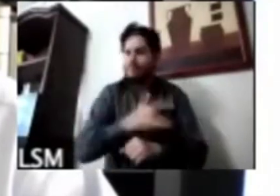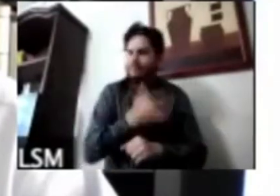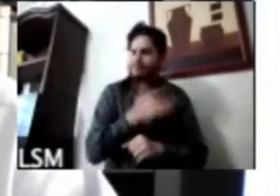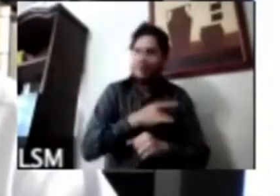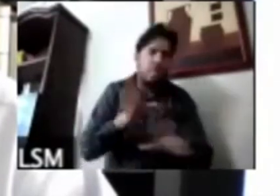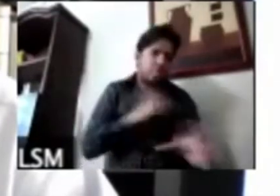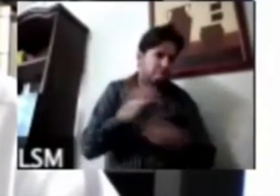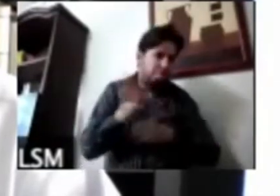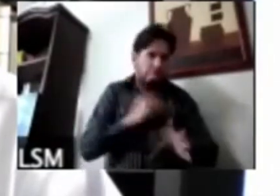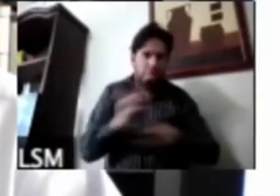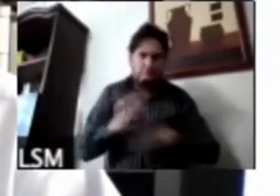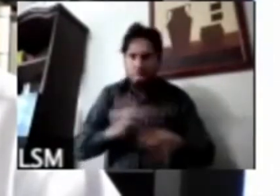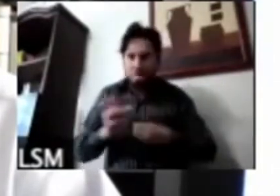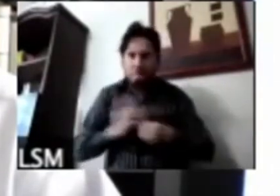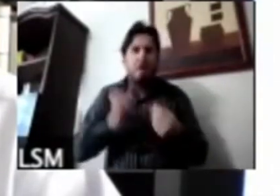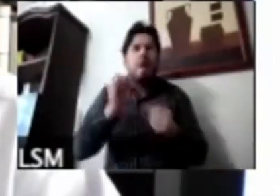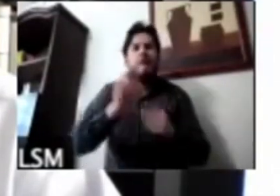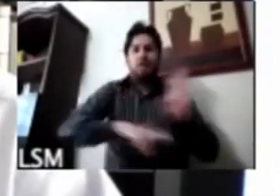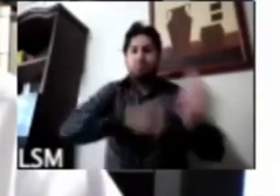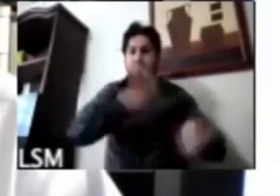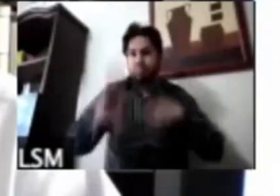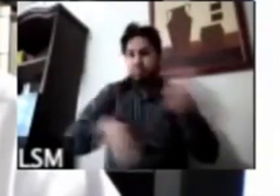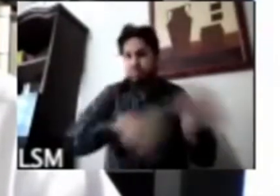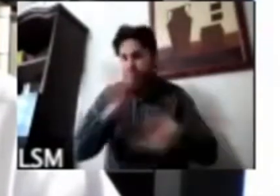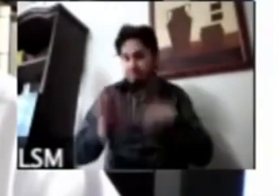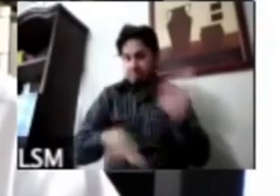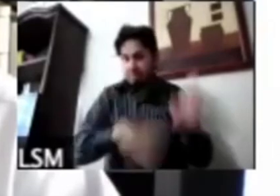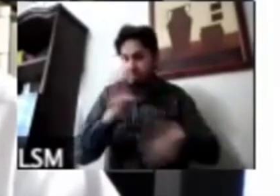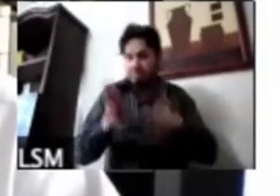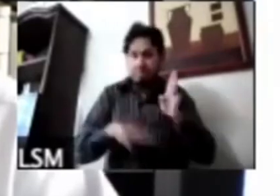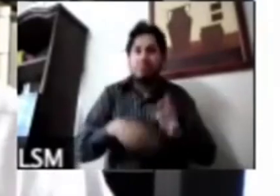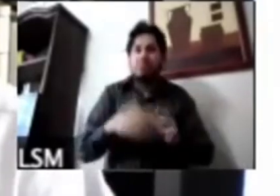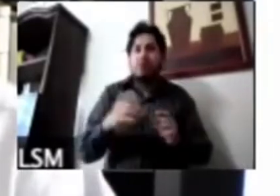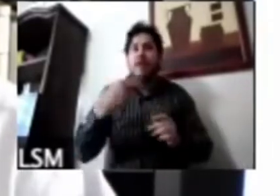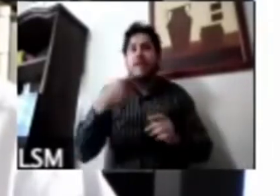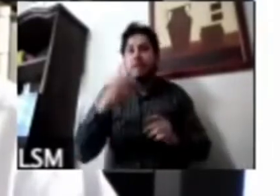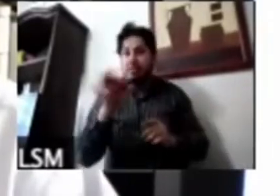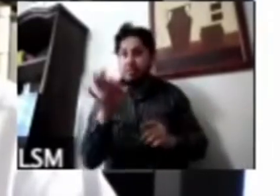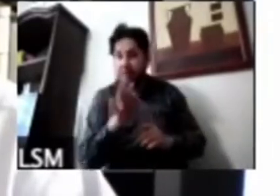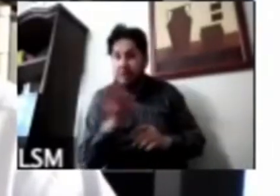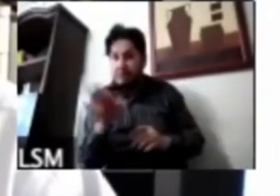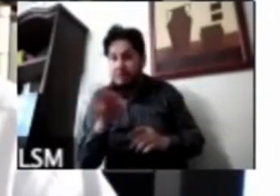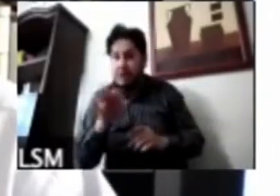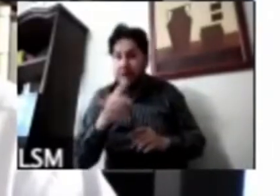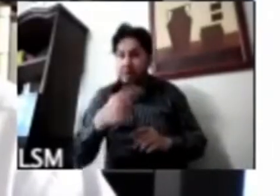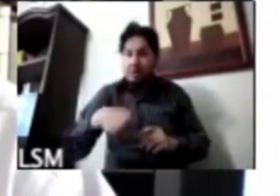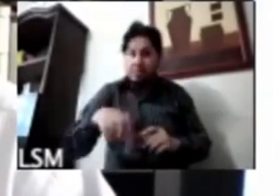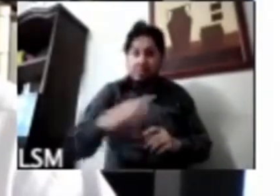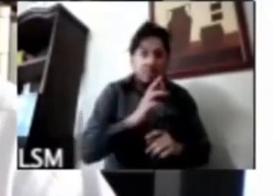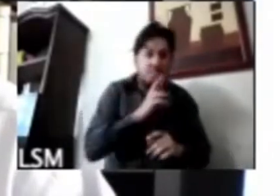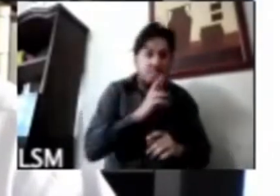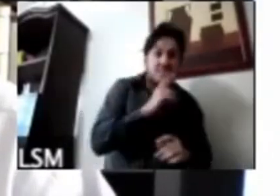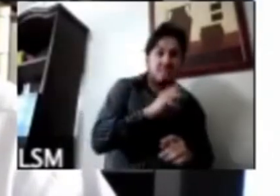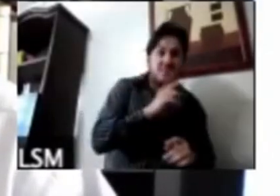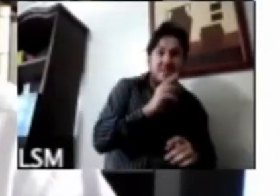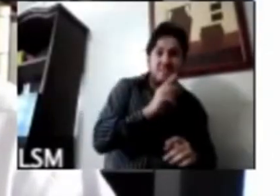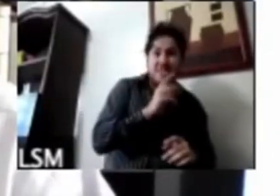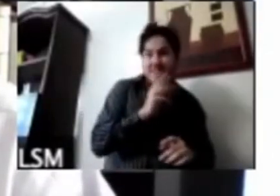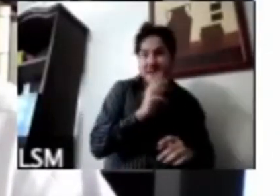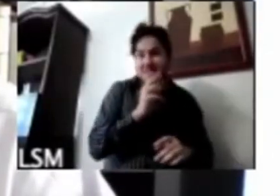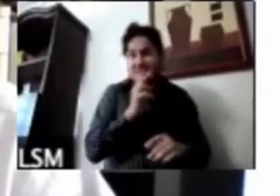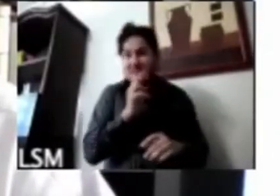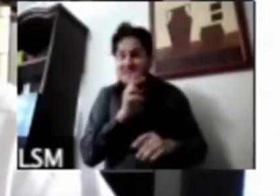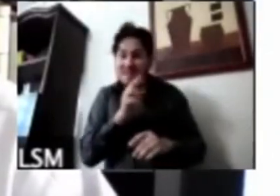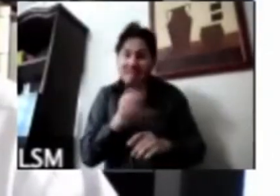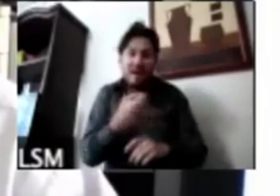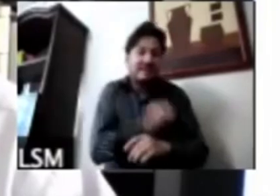decesos pues curiosamente ha mejorado la percepción acerca del sistema de